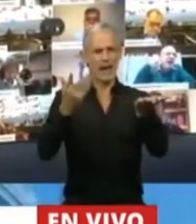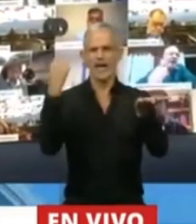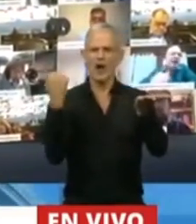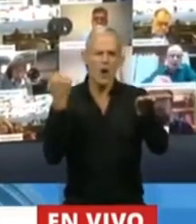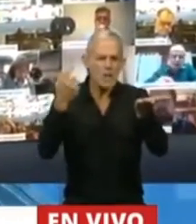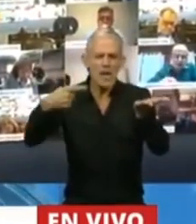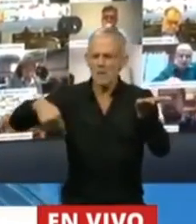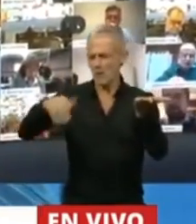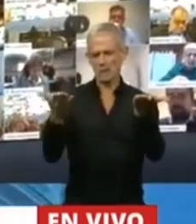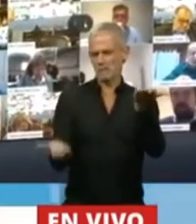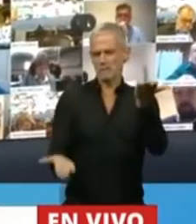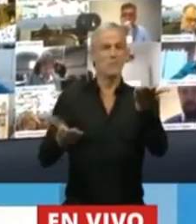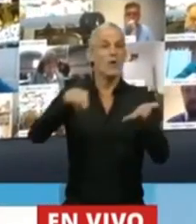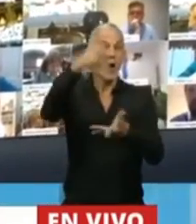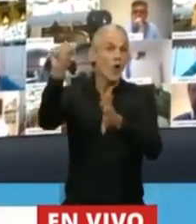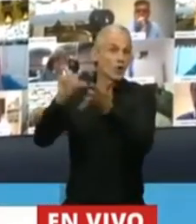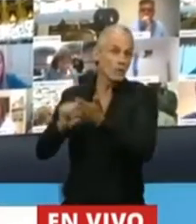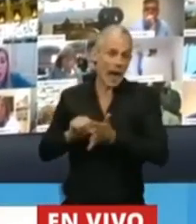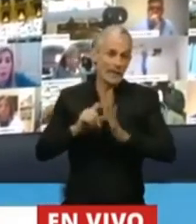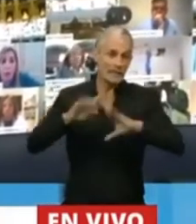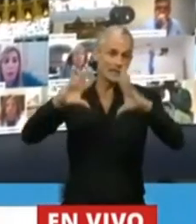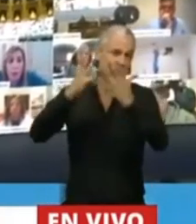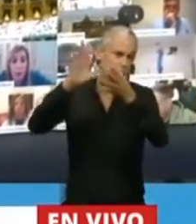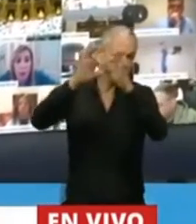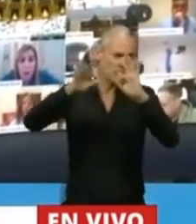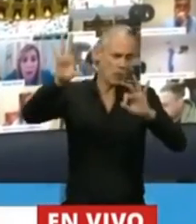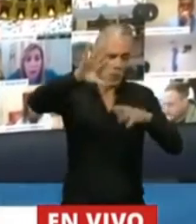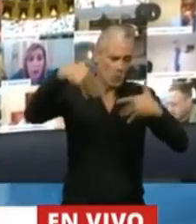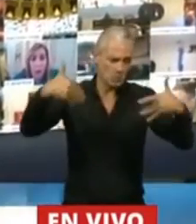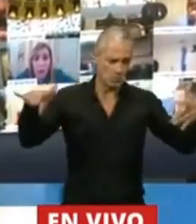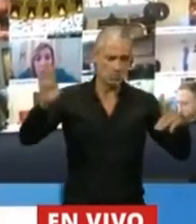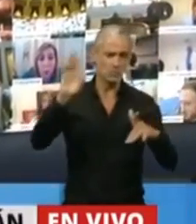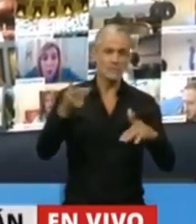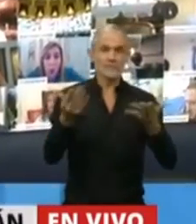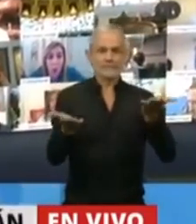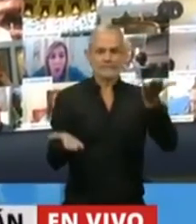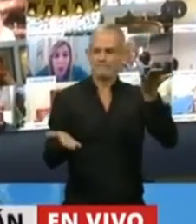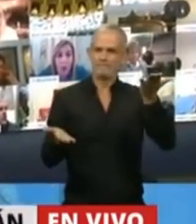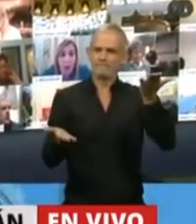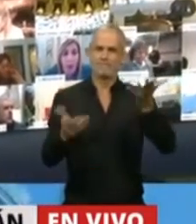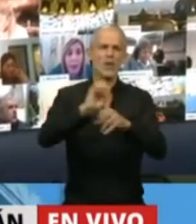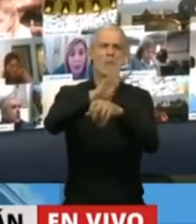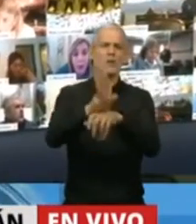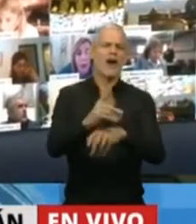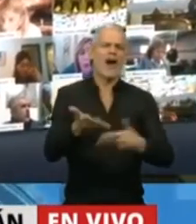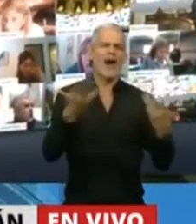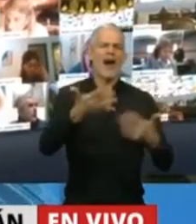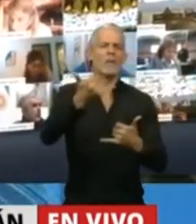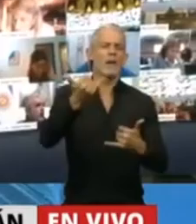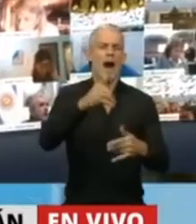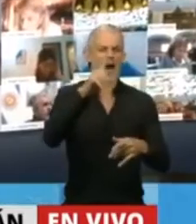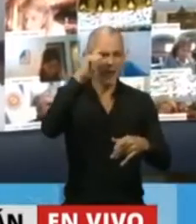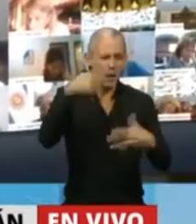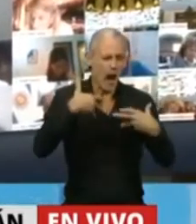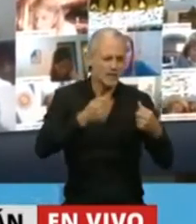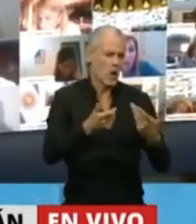valor. A diferencia de países del primer mundo que hemos visto que han negado, que han subestimado la cuestión sanitaria y